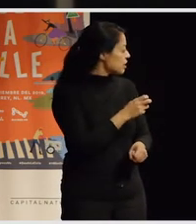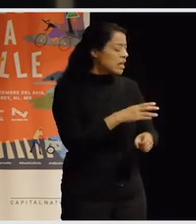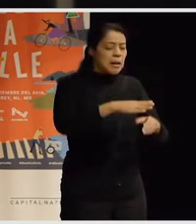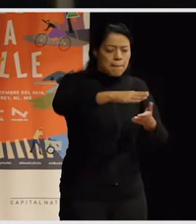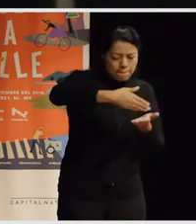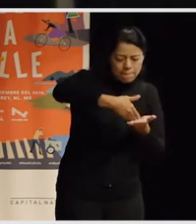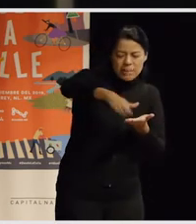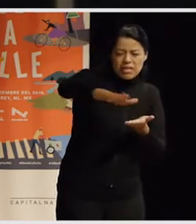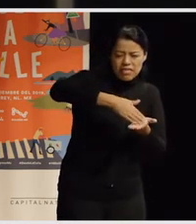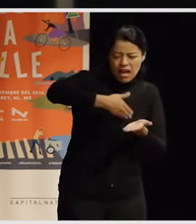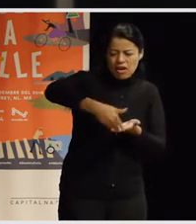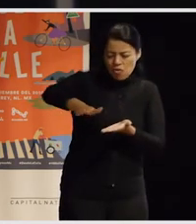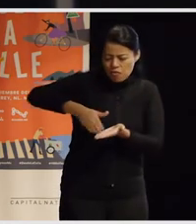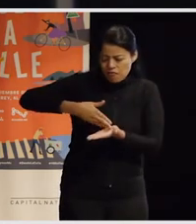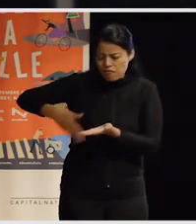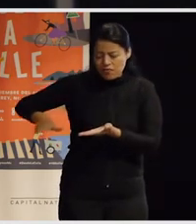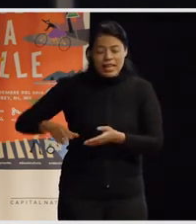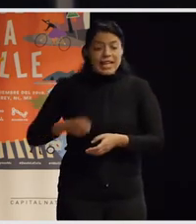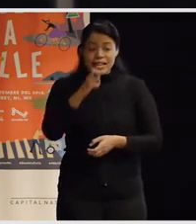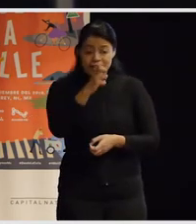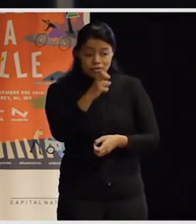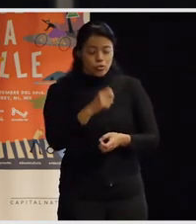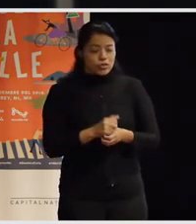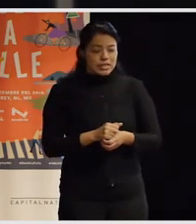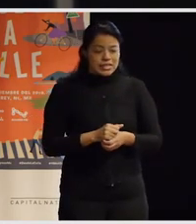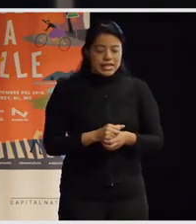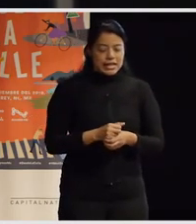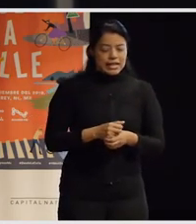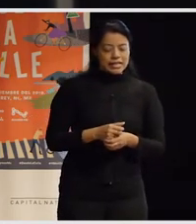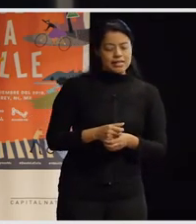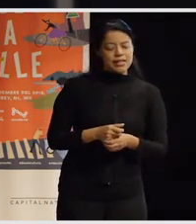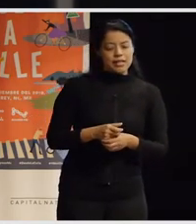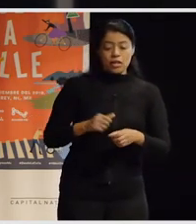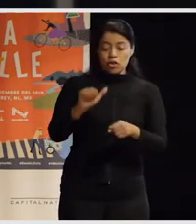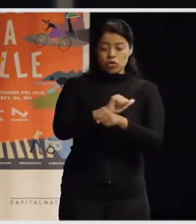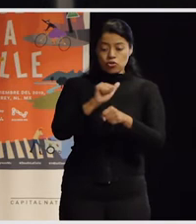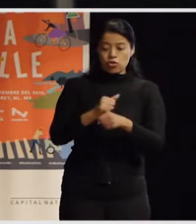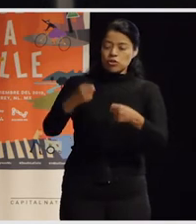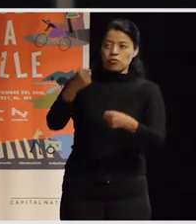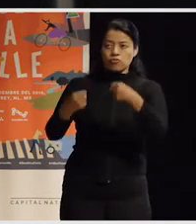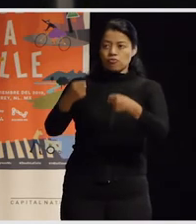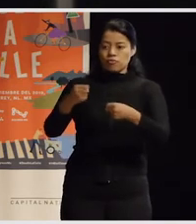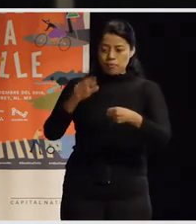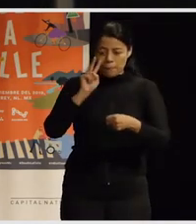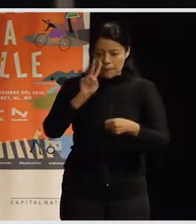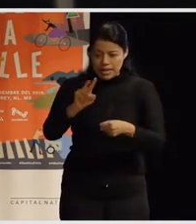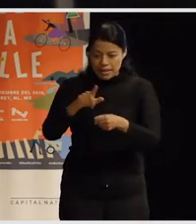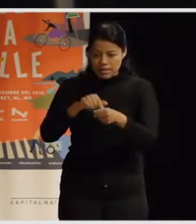coches se paraban al final del paso de cebra y fue como, o una experiencia súper,